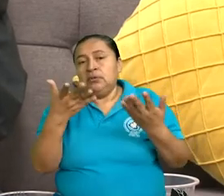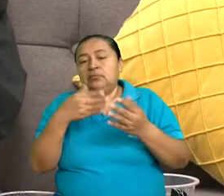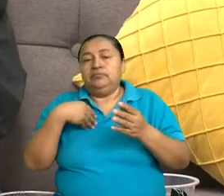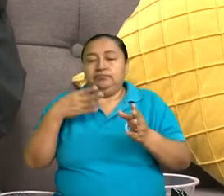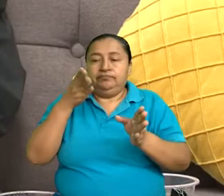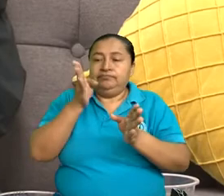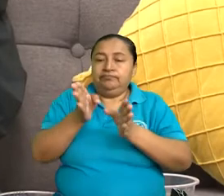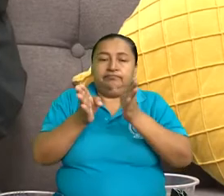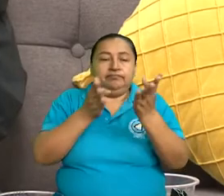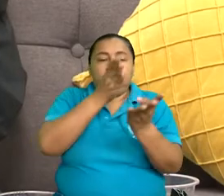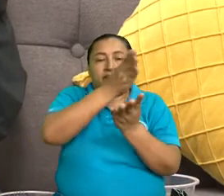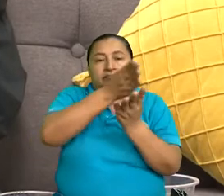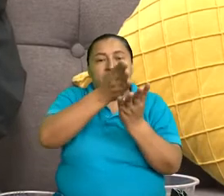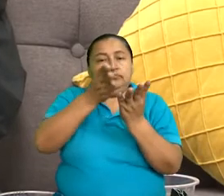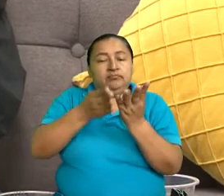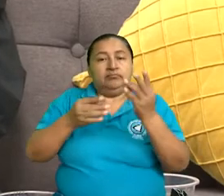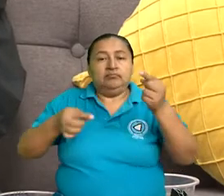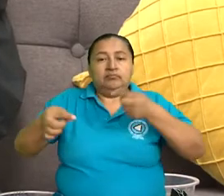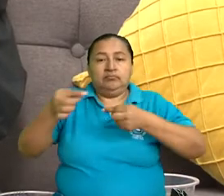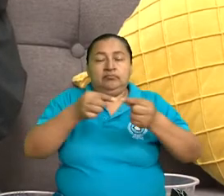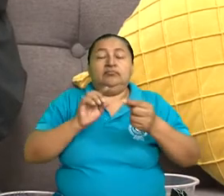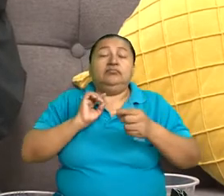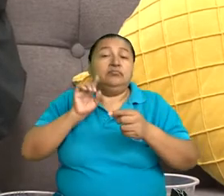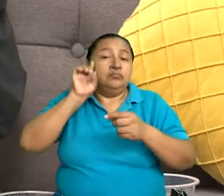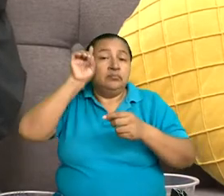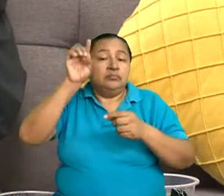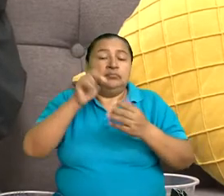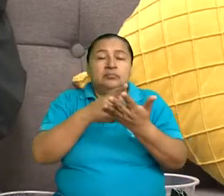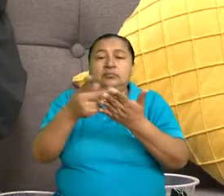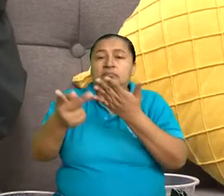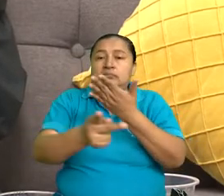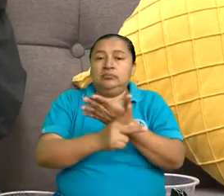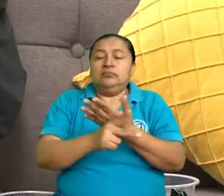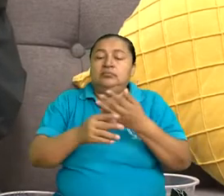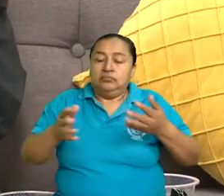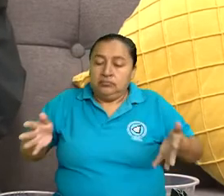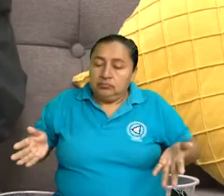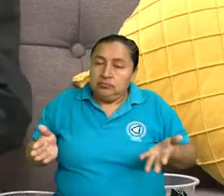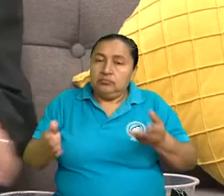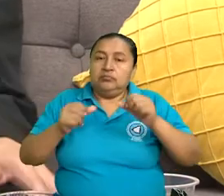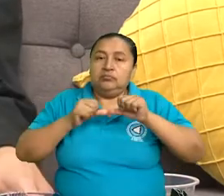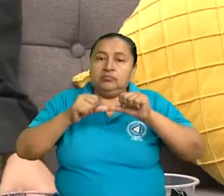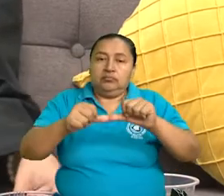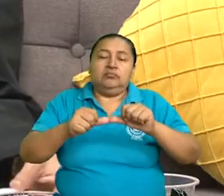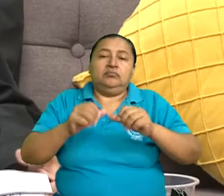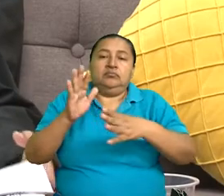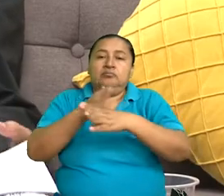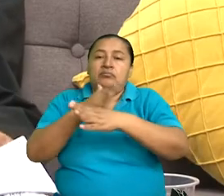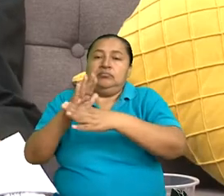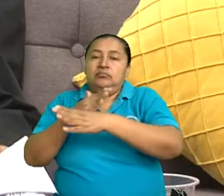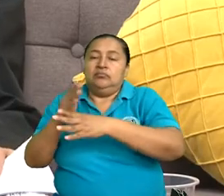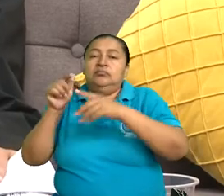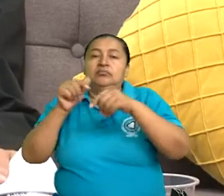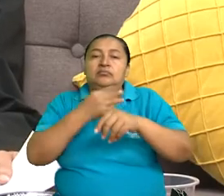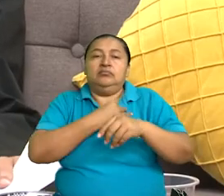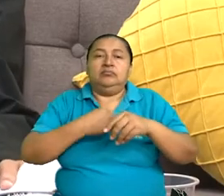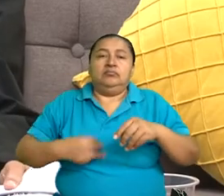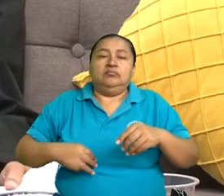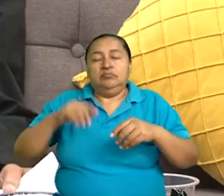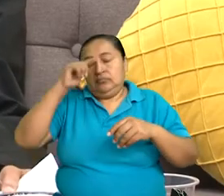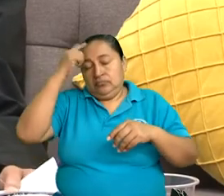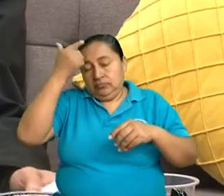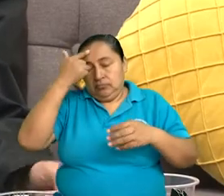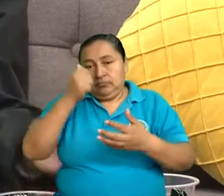rutas metodológicas, de las estrategias de desarrollo, de los programas que se impulsan a través de los diferentes ministerios de